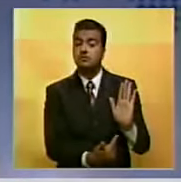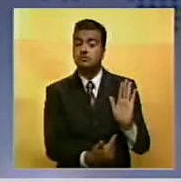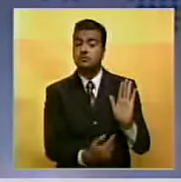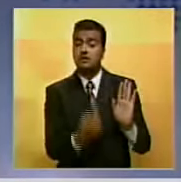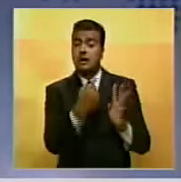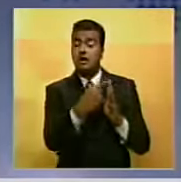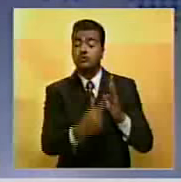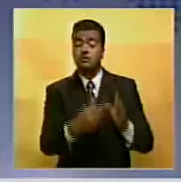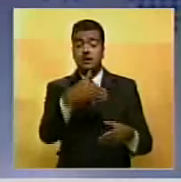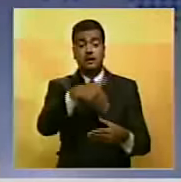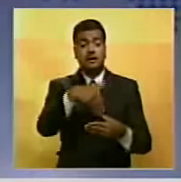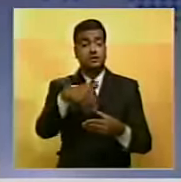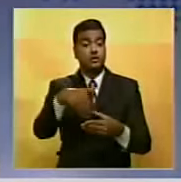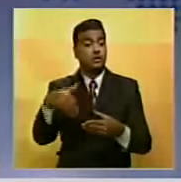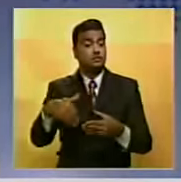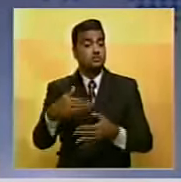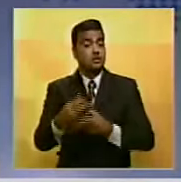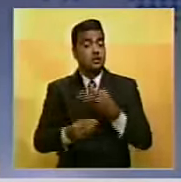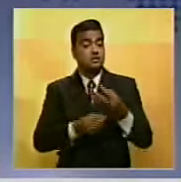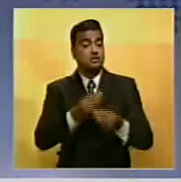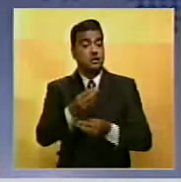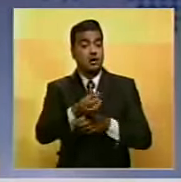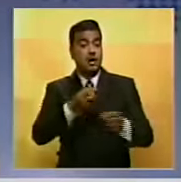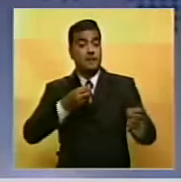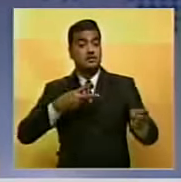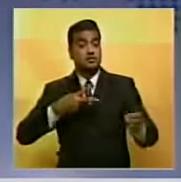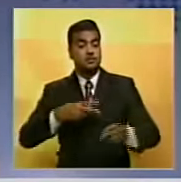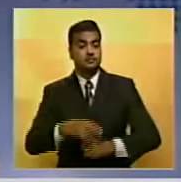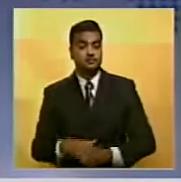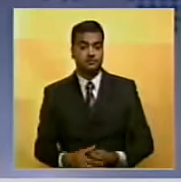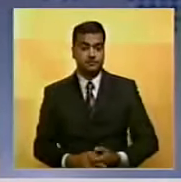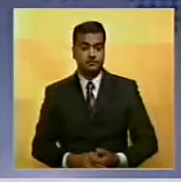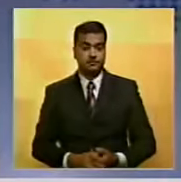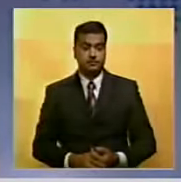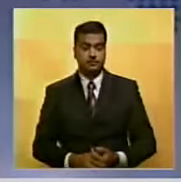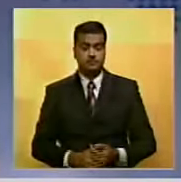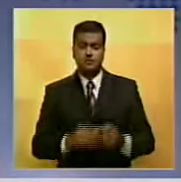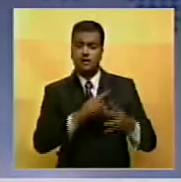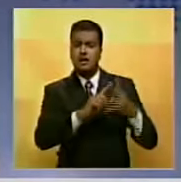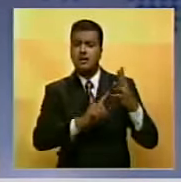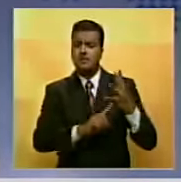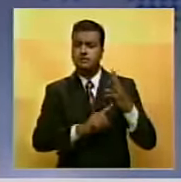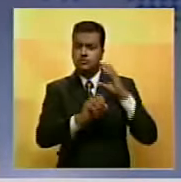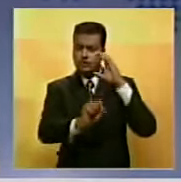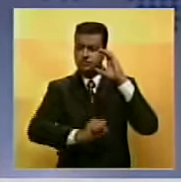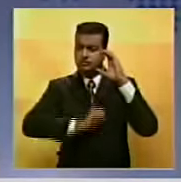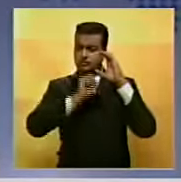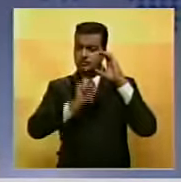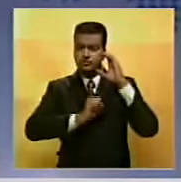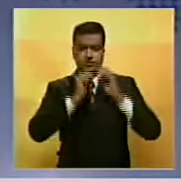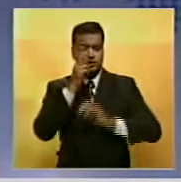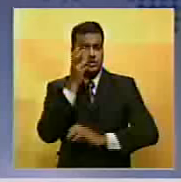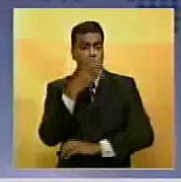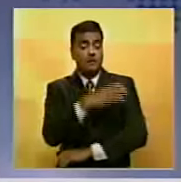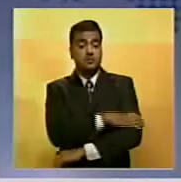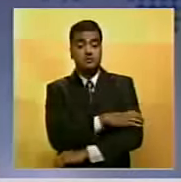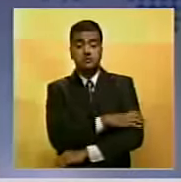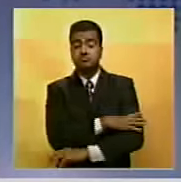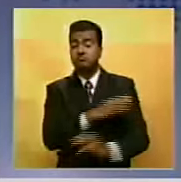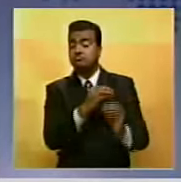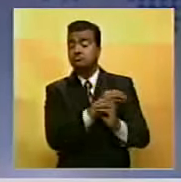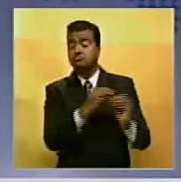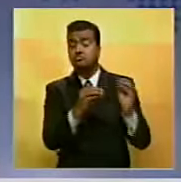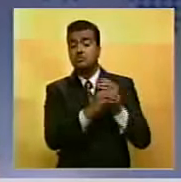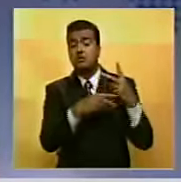delitos electorales cometidos en el Estado Amazonas. Elementos audiovisuales que a su juicio demuestran que la oposición desconoció la